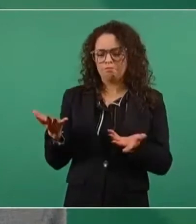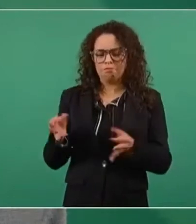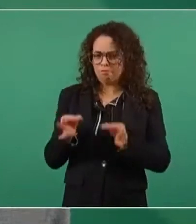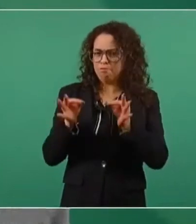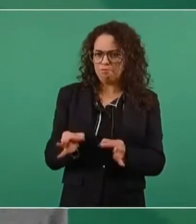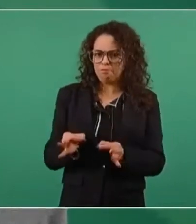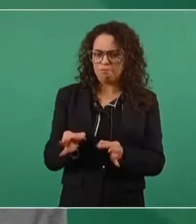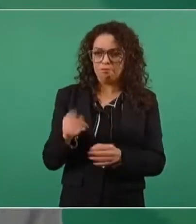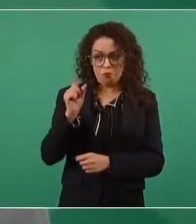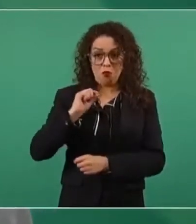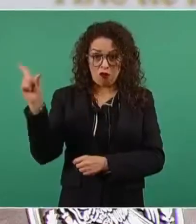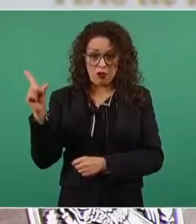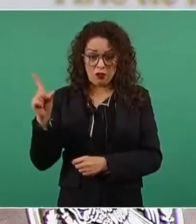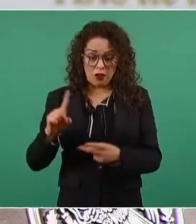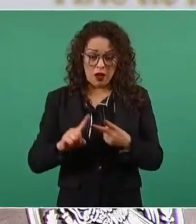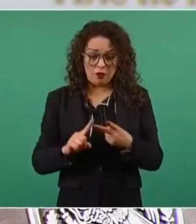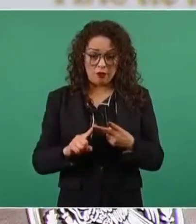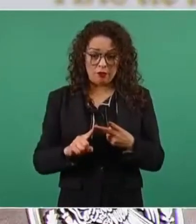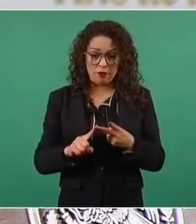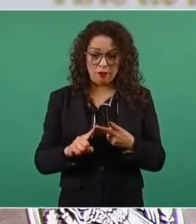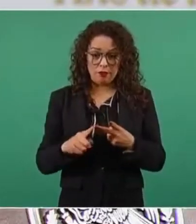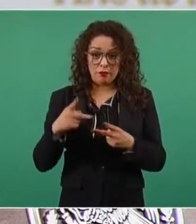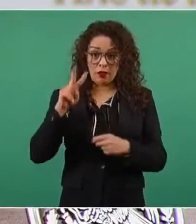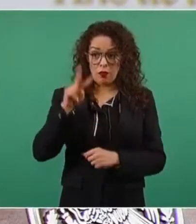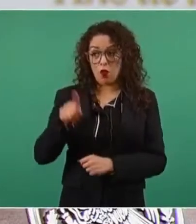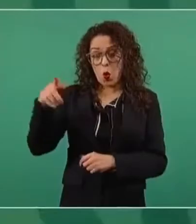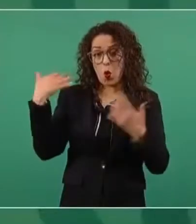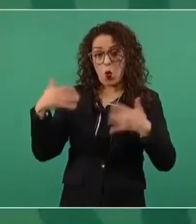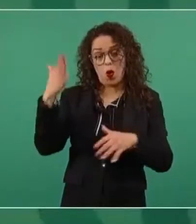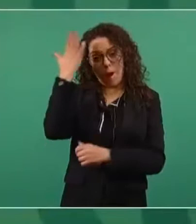profesional pero es un gran historiador